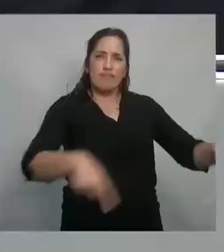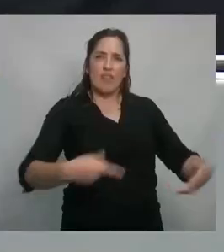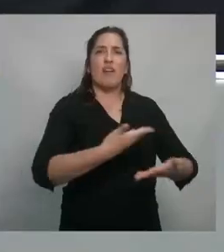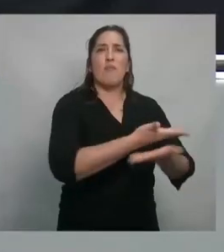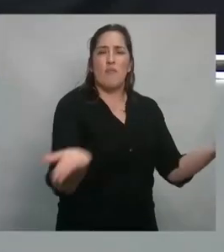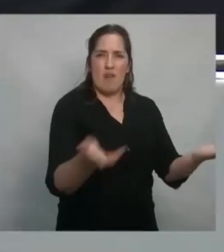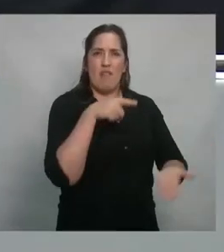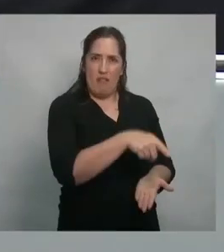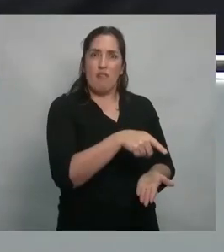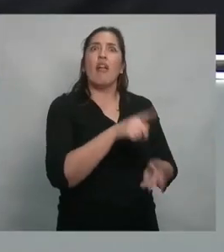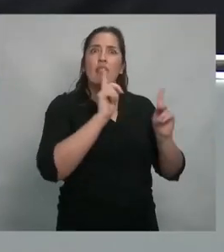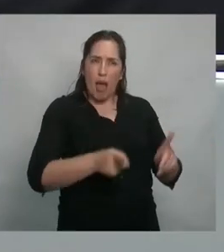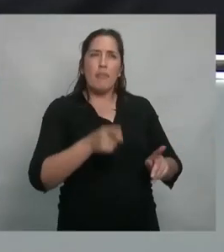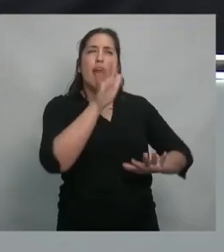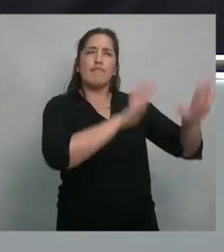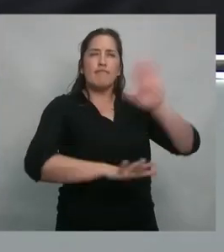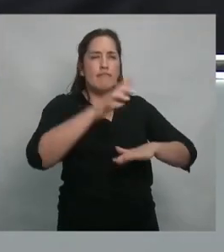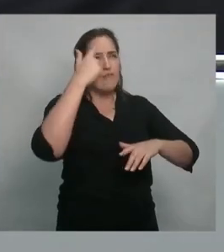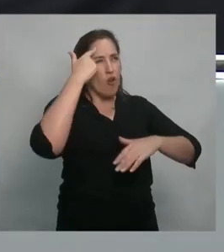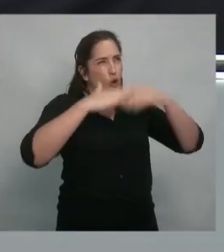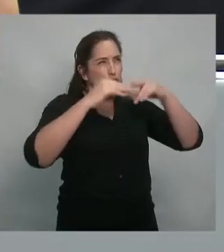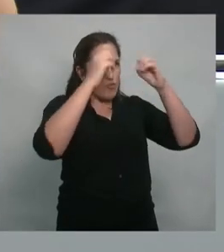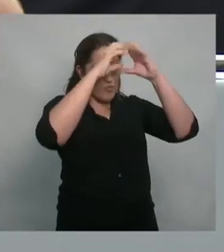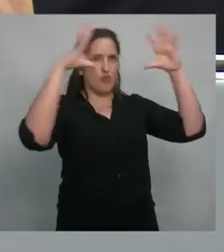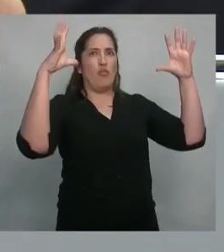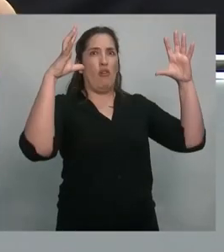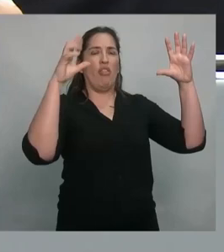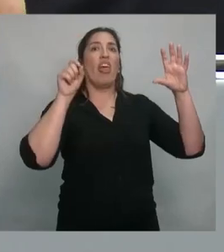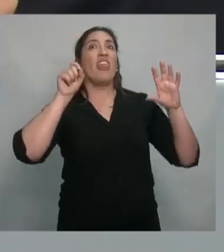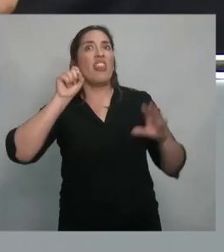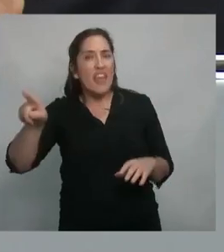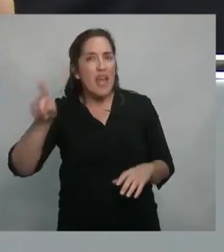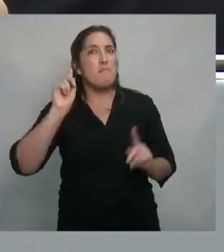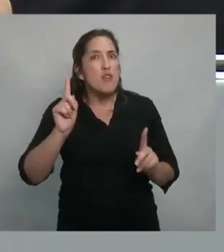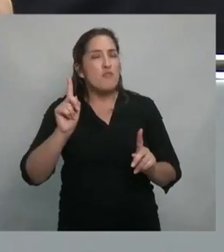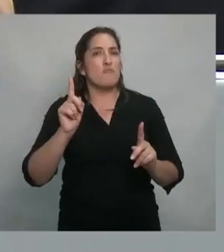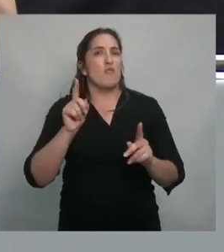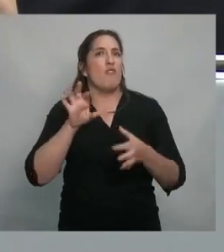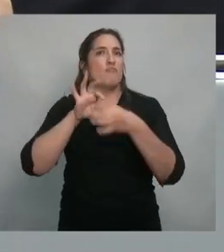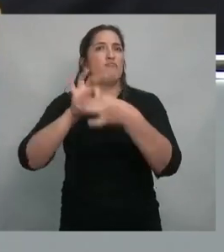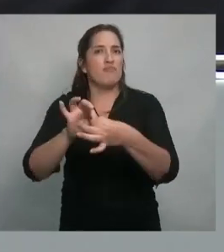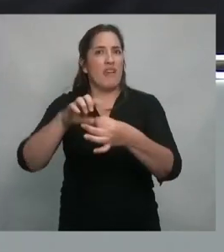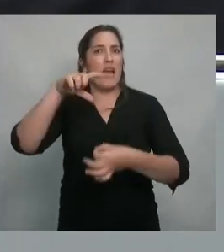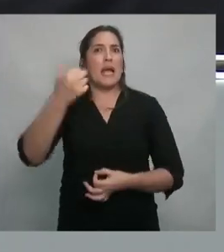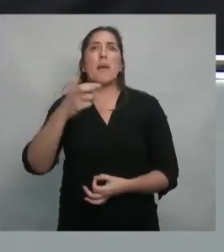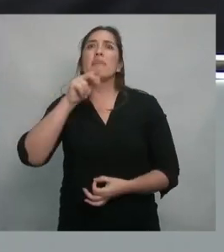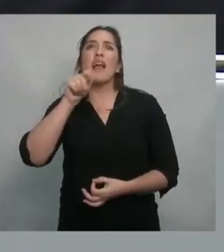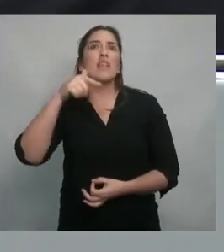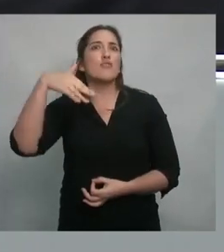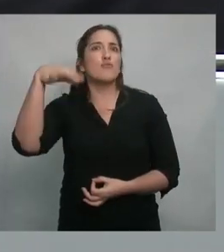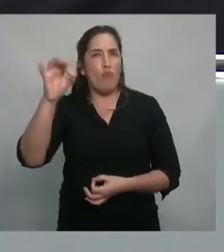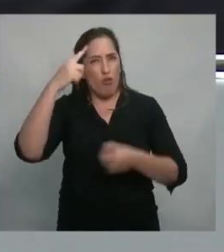también fue una construcción política del capitalismo, en dos etapas geopolíticas absolutamente